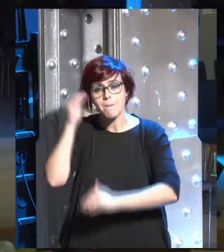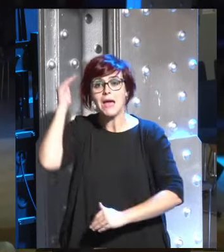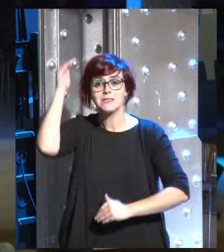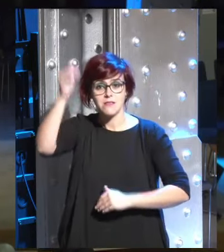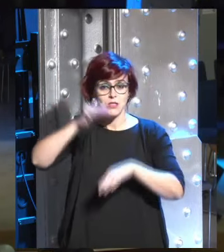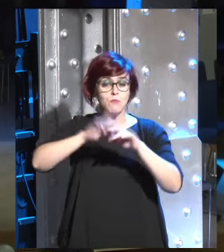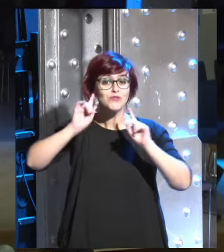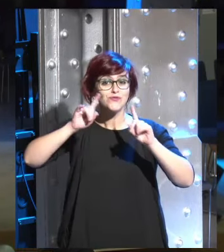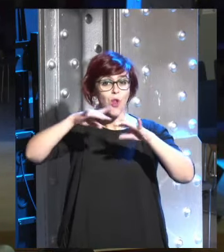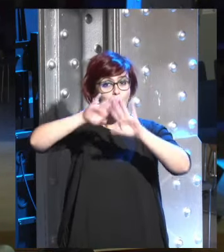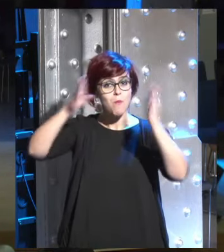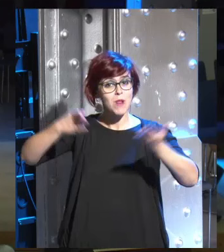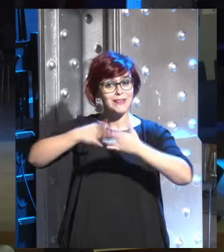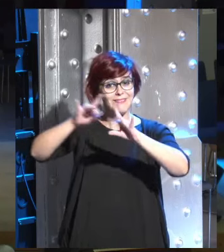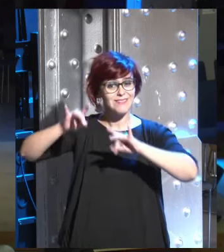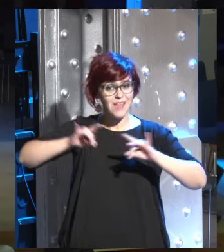del planeta tierra